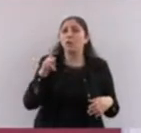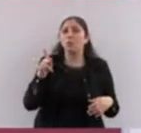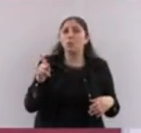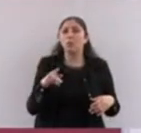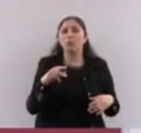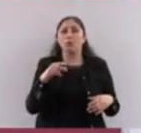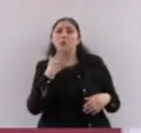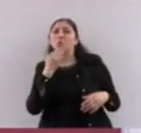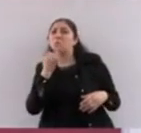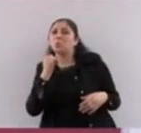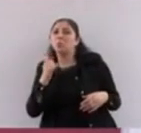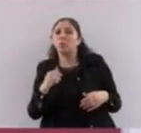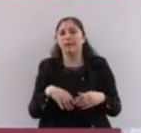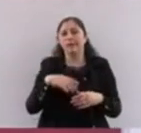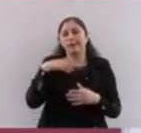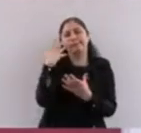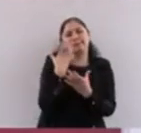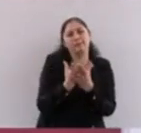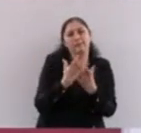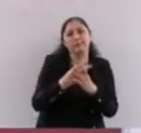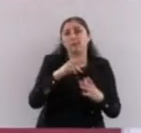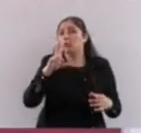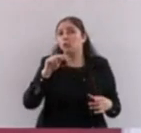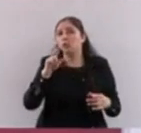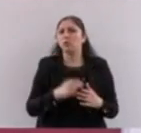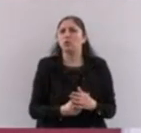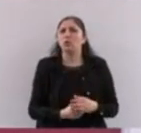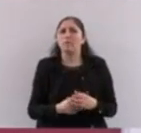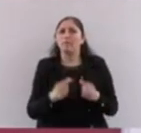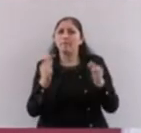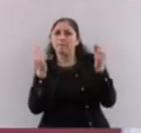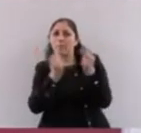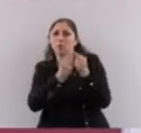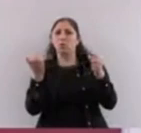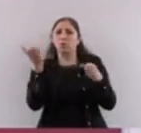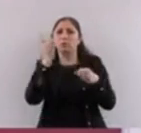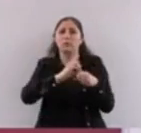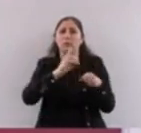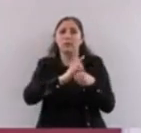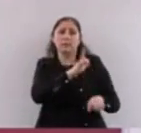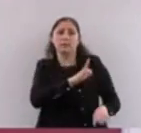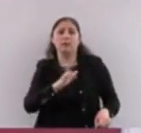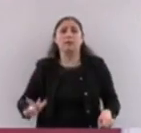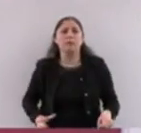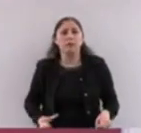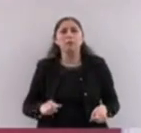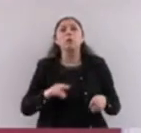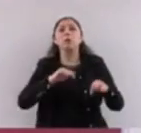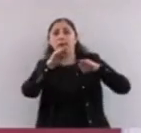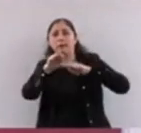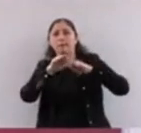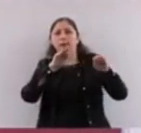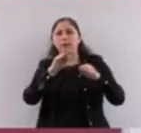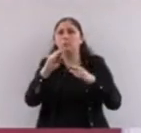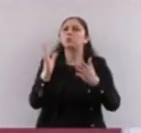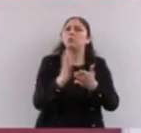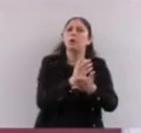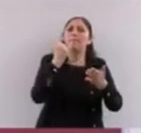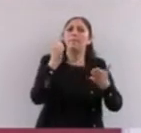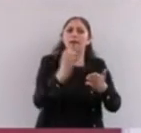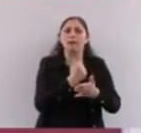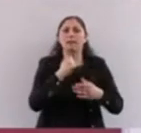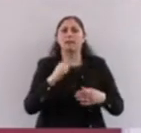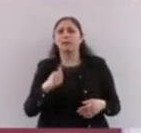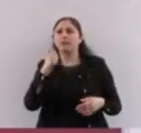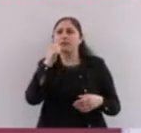Nos queda ya cada vez menos días de este gobierno y por eso trabajamos incansablemente. Y, pues, un día